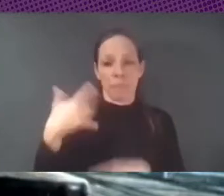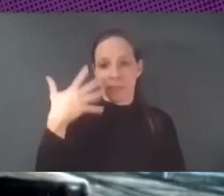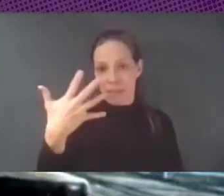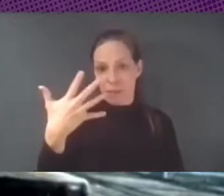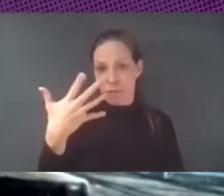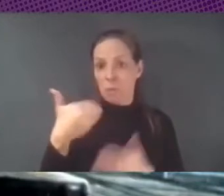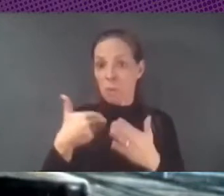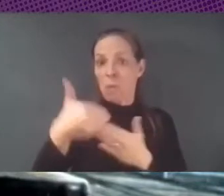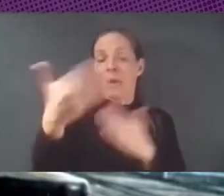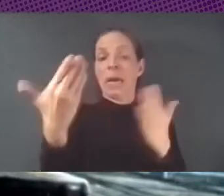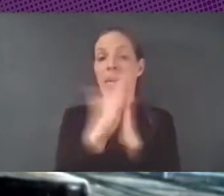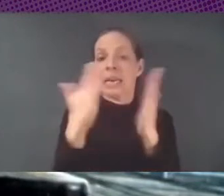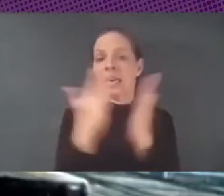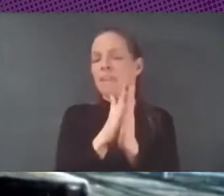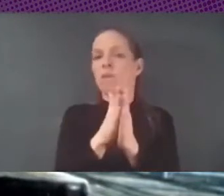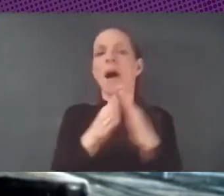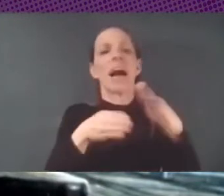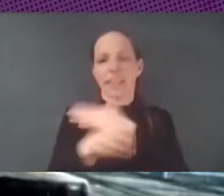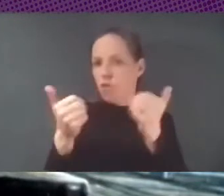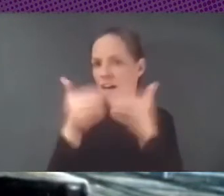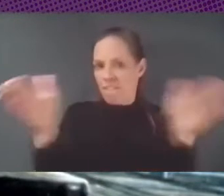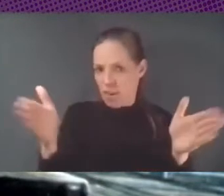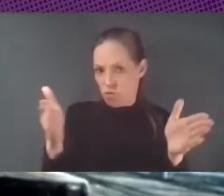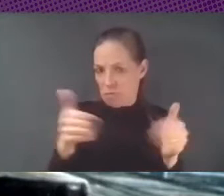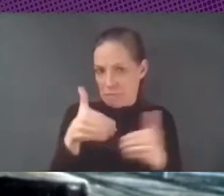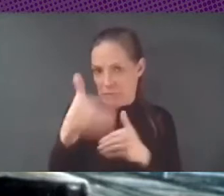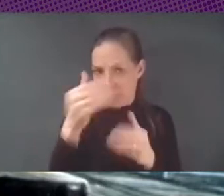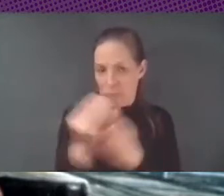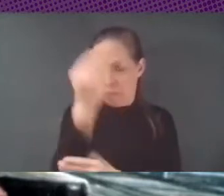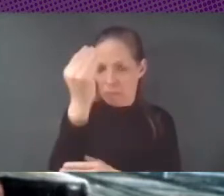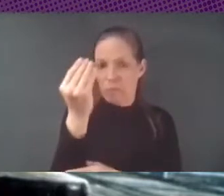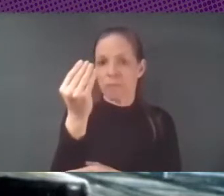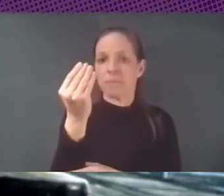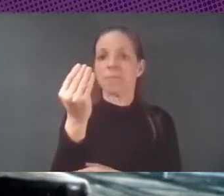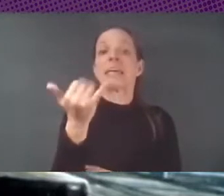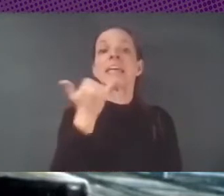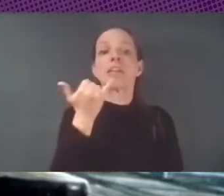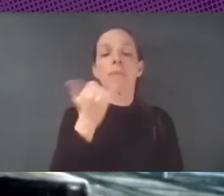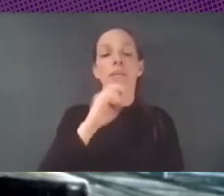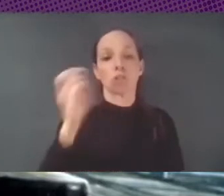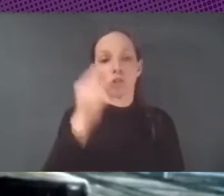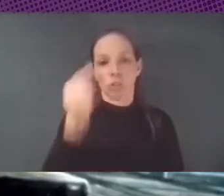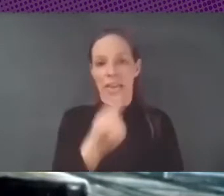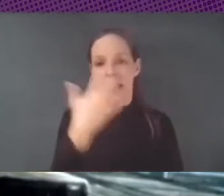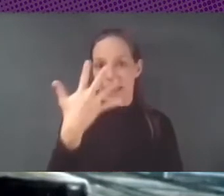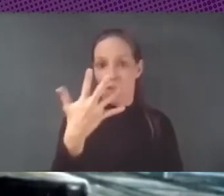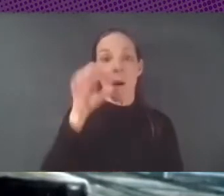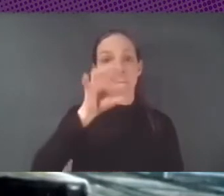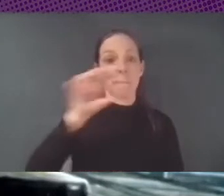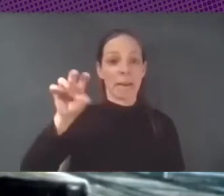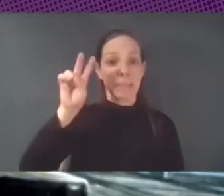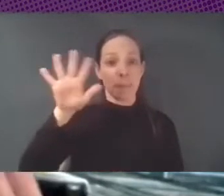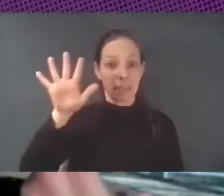acceso abierto que saldrá ahora. Para daros unos datos, estamos hablando de cinco idiomas, 25 países y 75